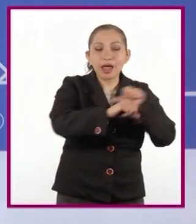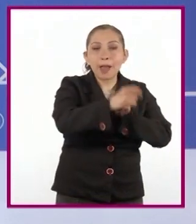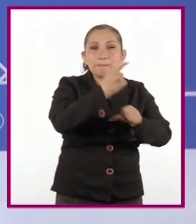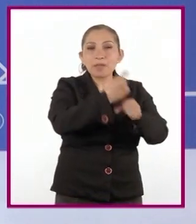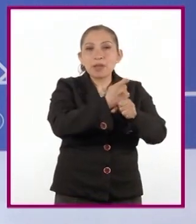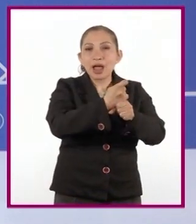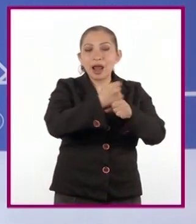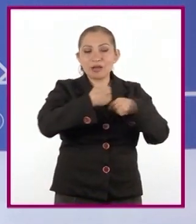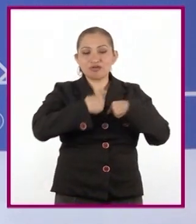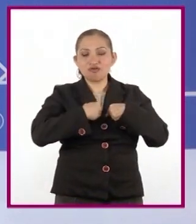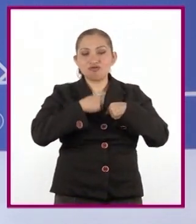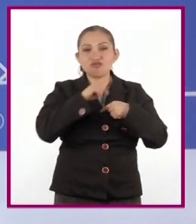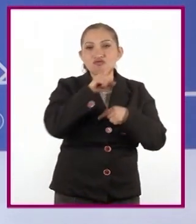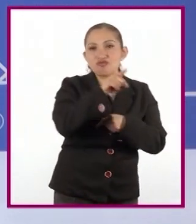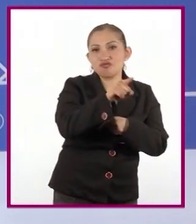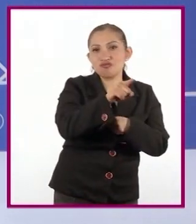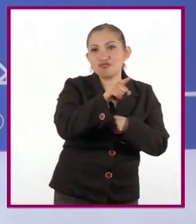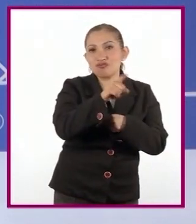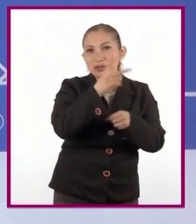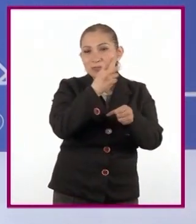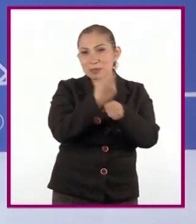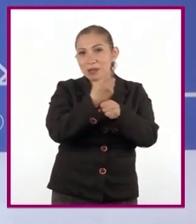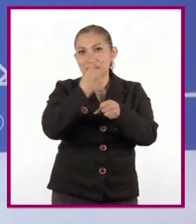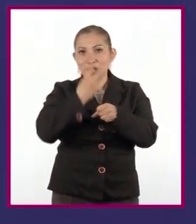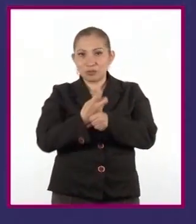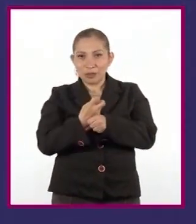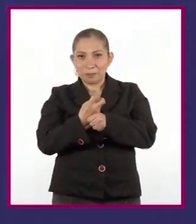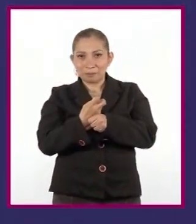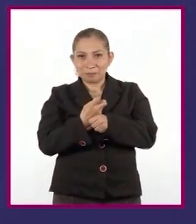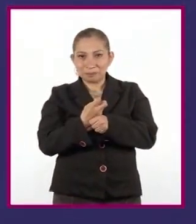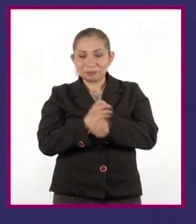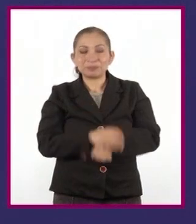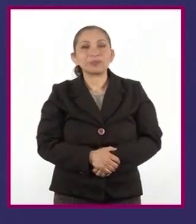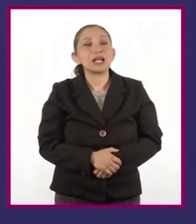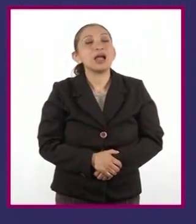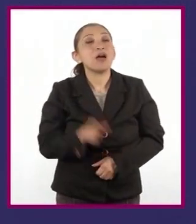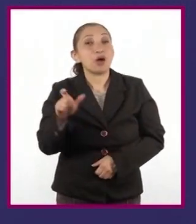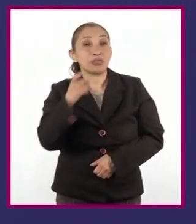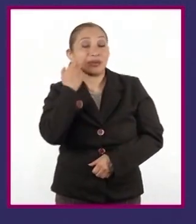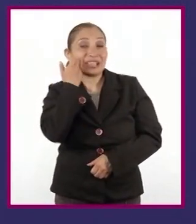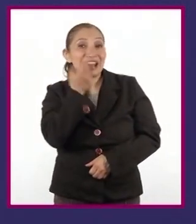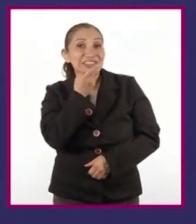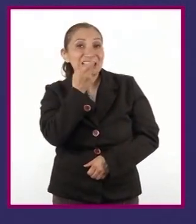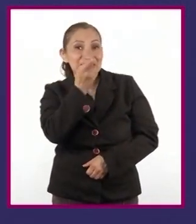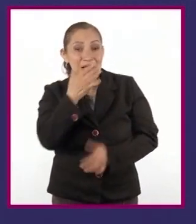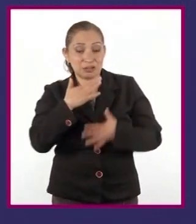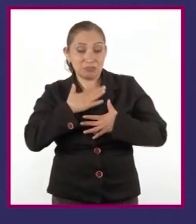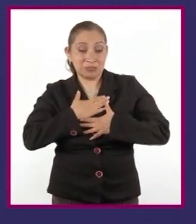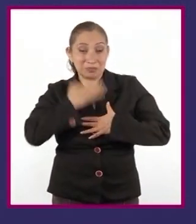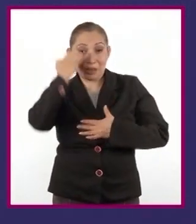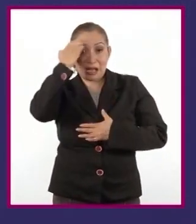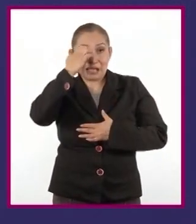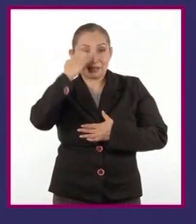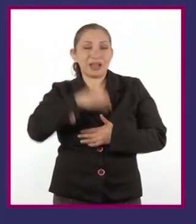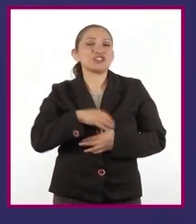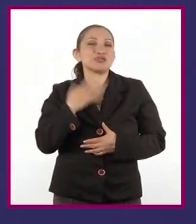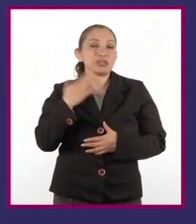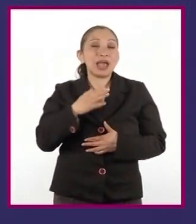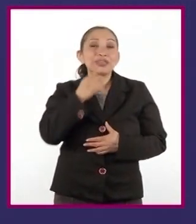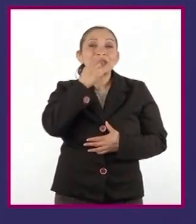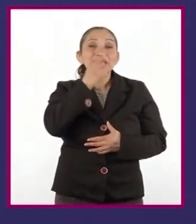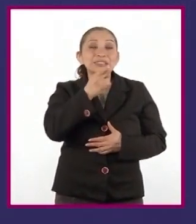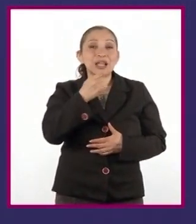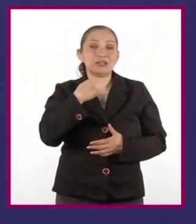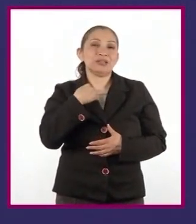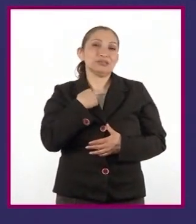primera y la segunda persona gramatical. Cuando quiere expresar su propia experiencia, utiliza